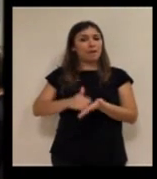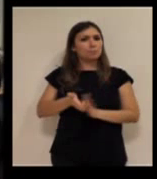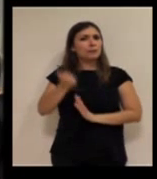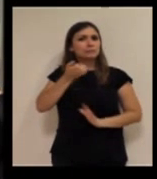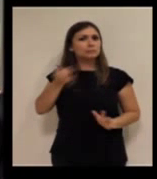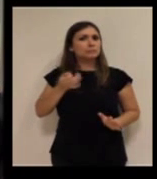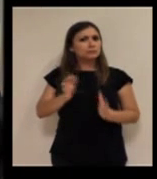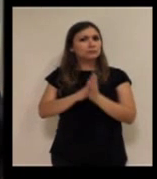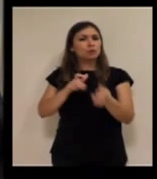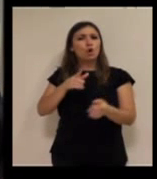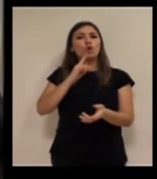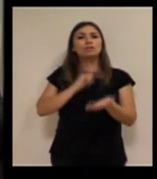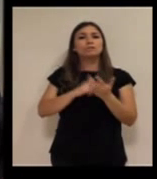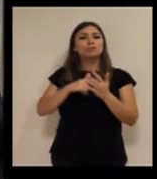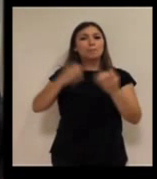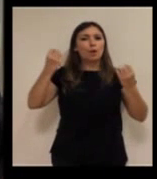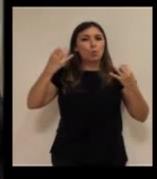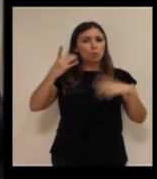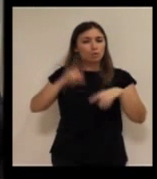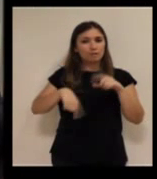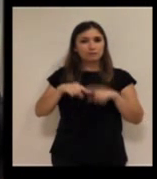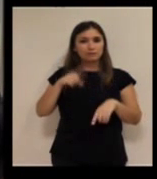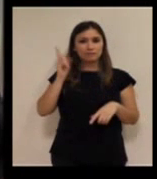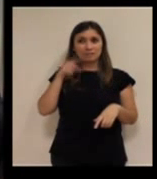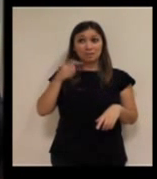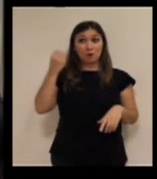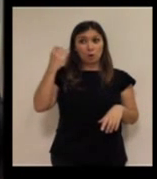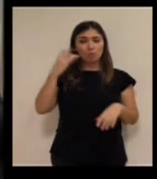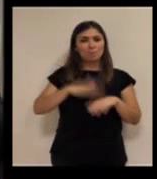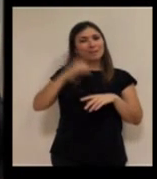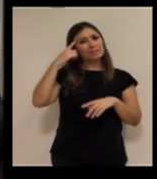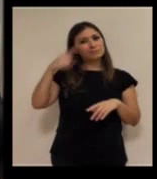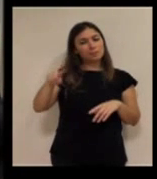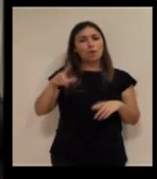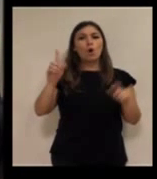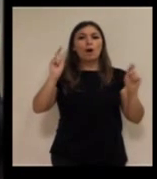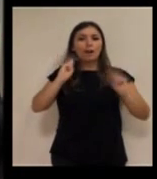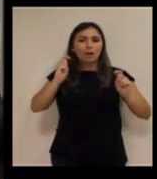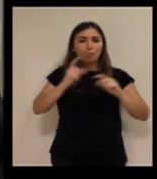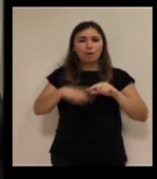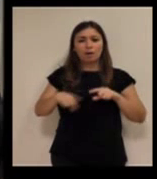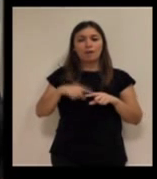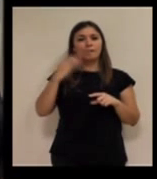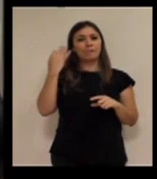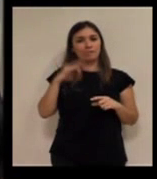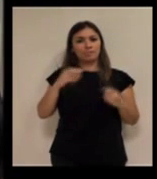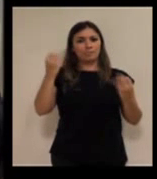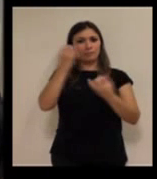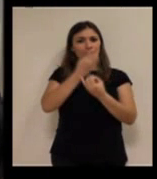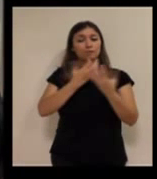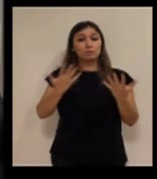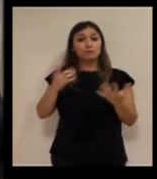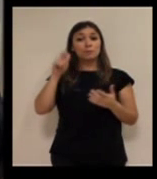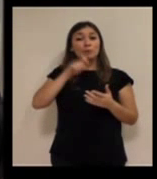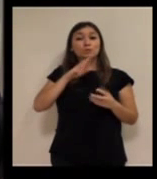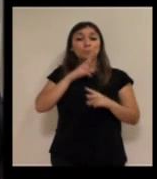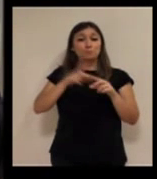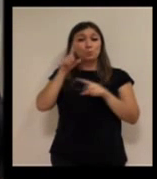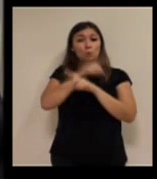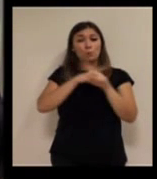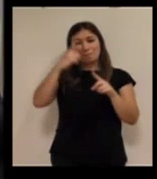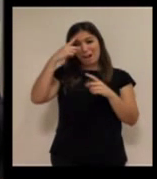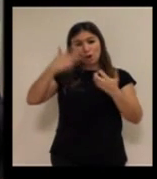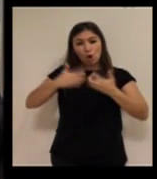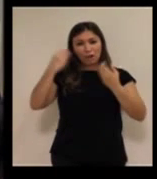la más efectiva. Estamos trabajando en ello, con sistemas de luces, para que vean que ellos están haciendo una llamada de teléfono, que la alarma funcione. Y yo creo que con las personas de